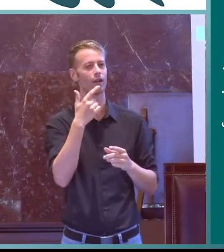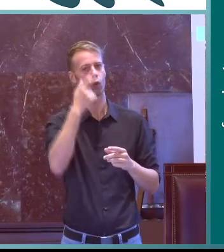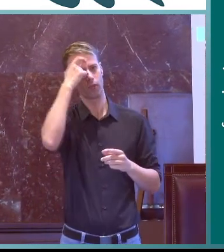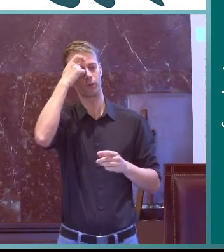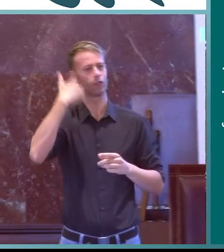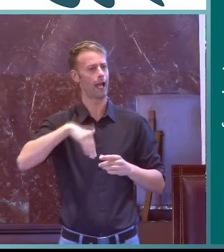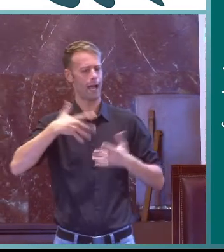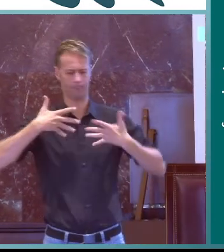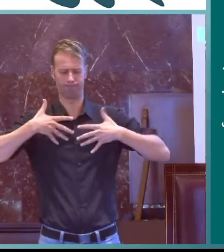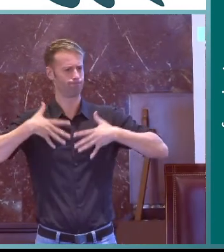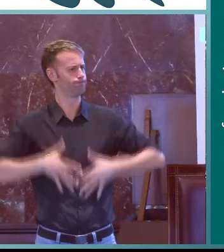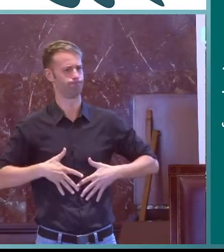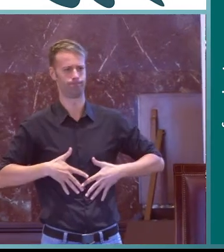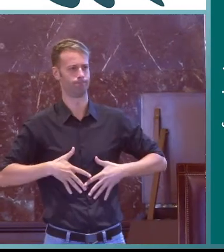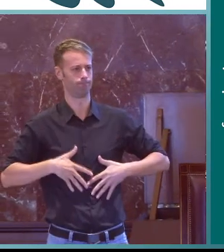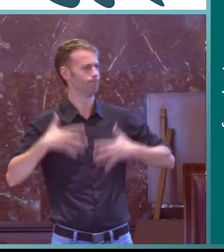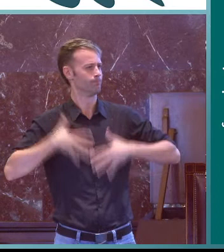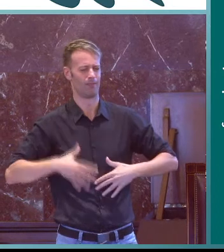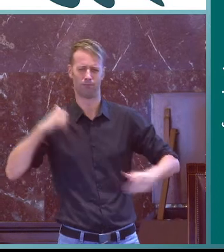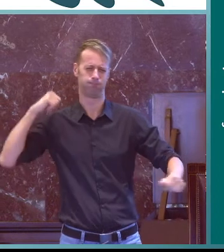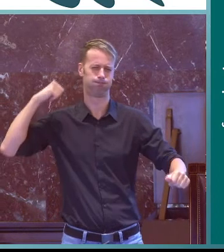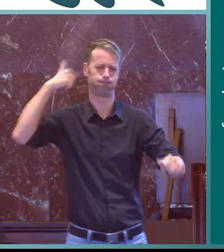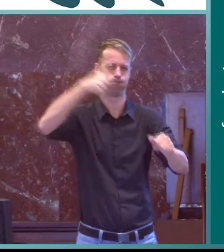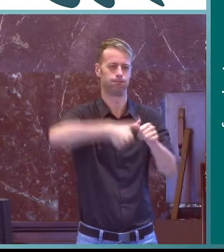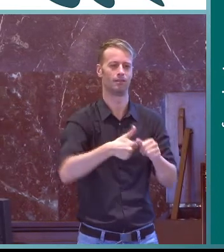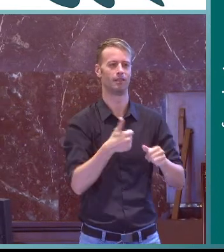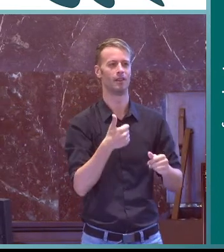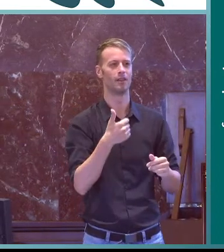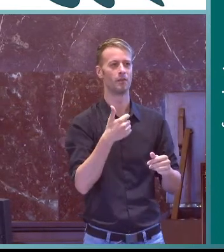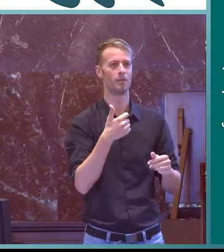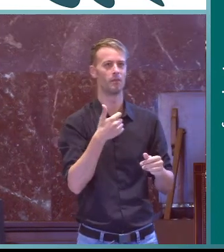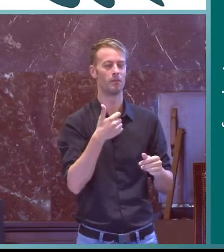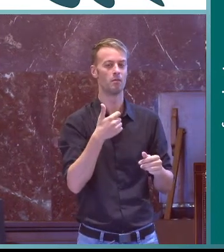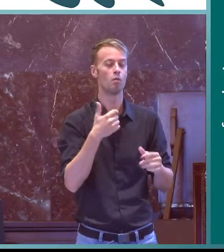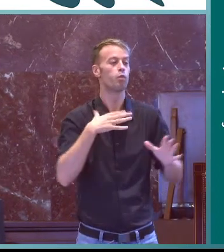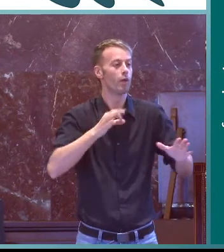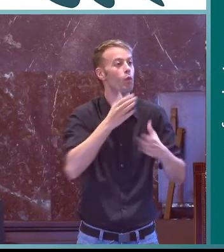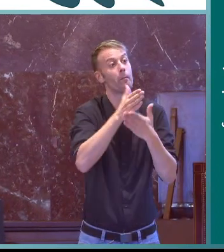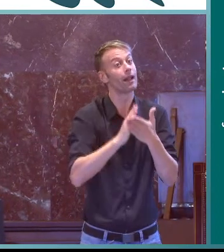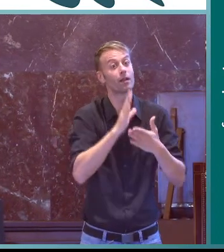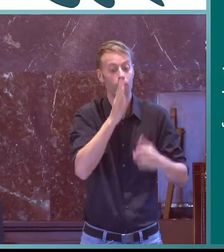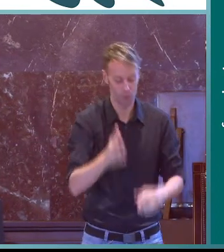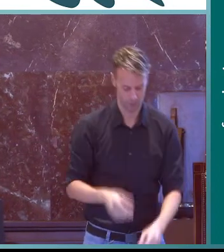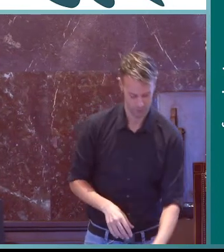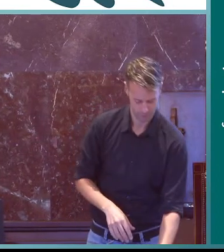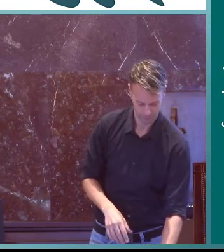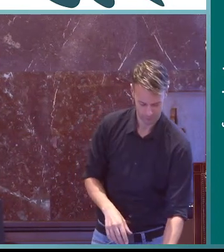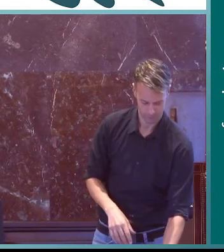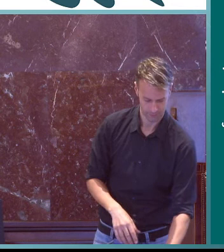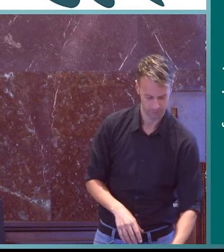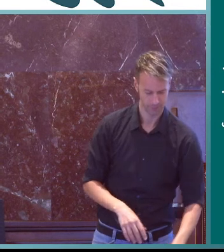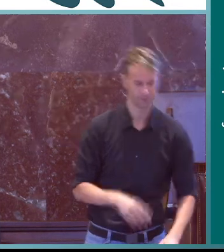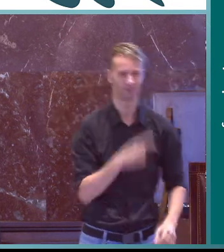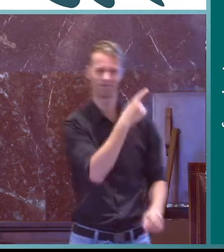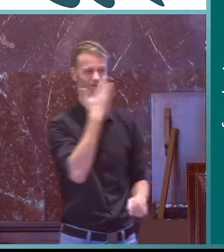es verdad que es un concepto que está muy muy muy marcado desde hace ya mucho tiempo puede ser que